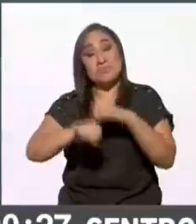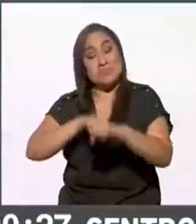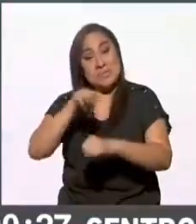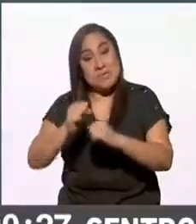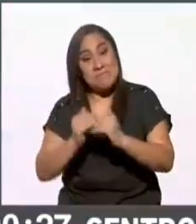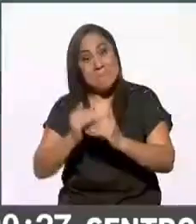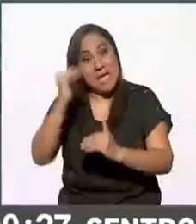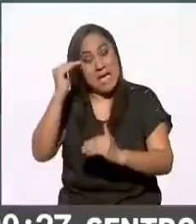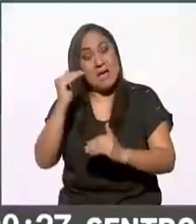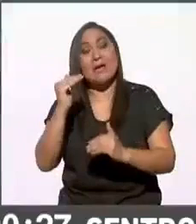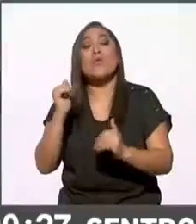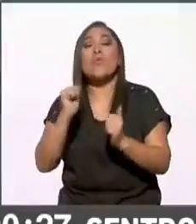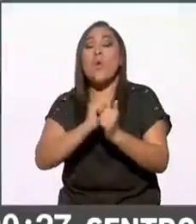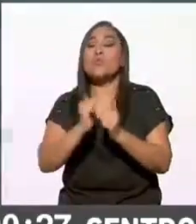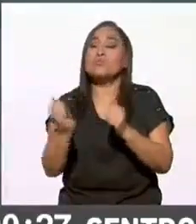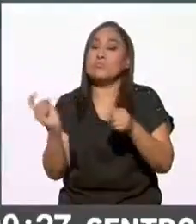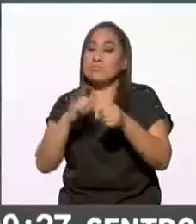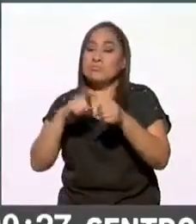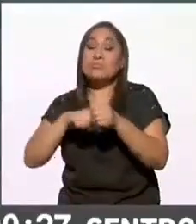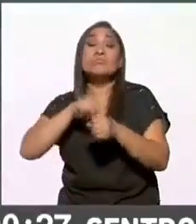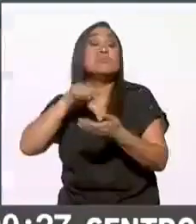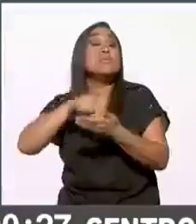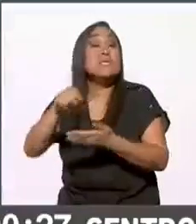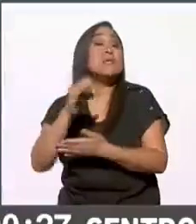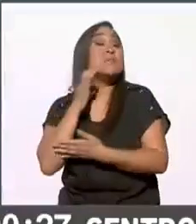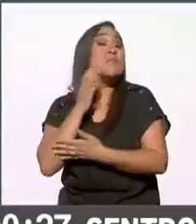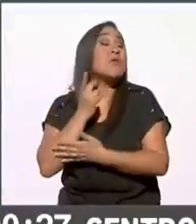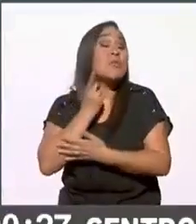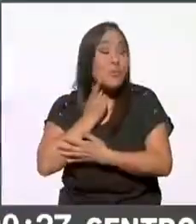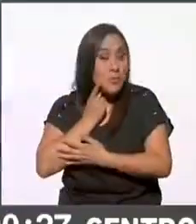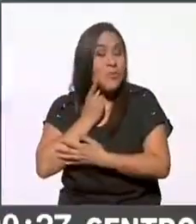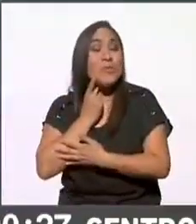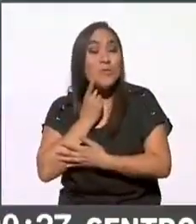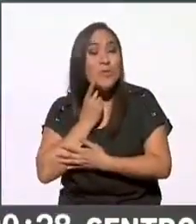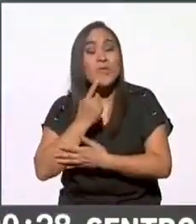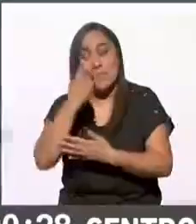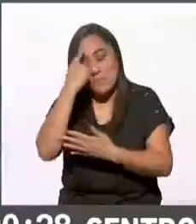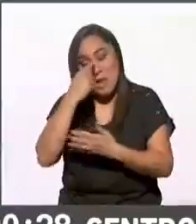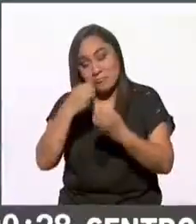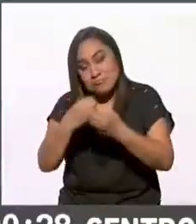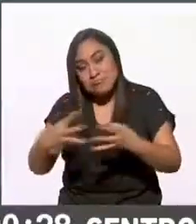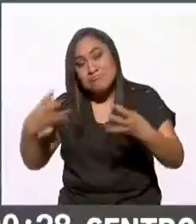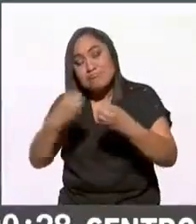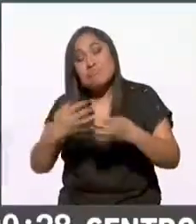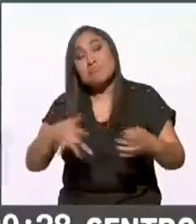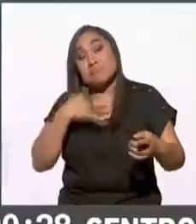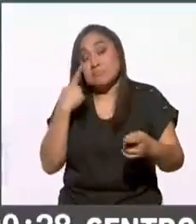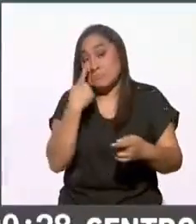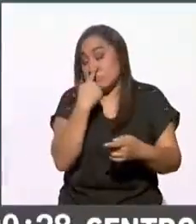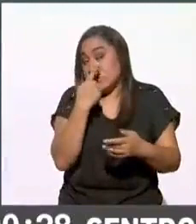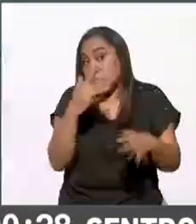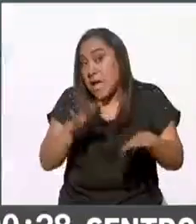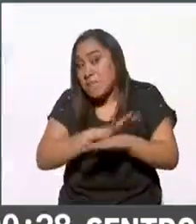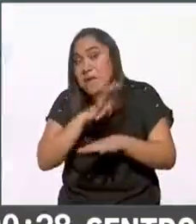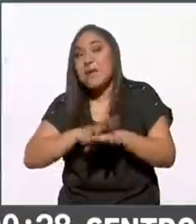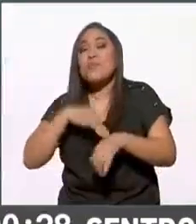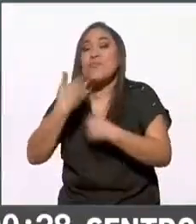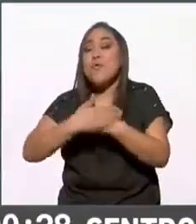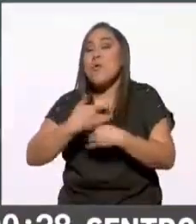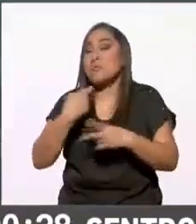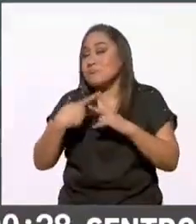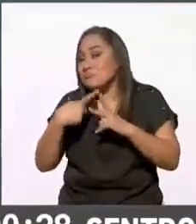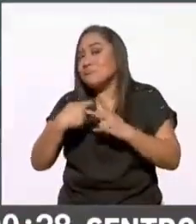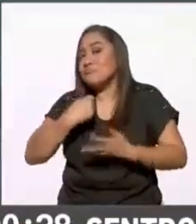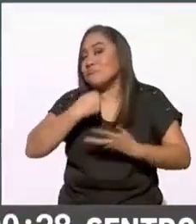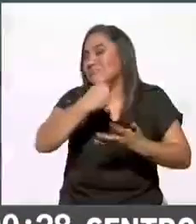ahora y sus aliados en la cámara de diputados para realizar las modificaciones que consideren en cuanto a presupuesto cuenta pública y